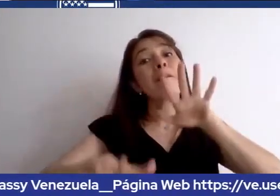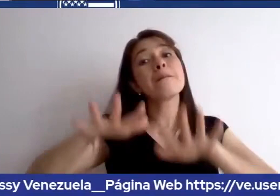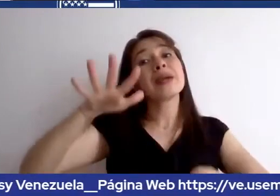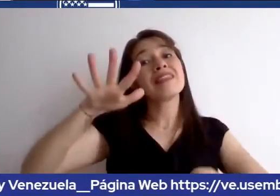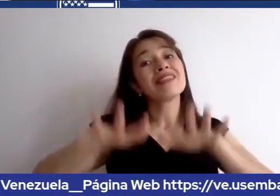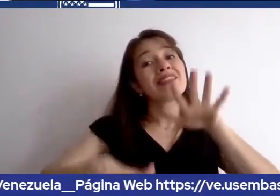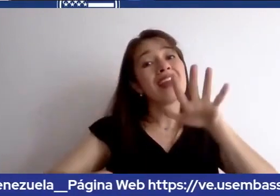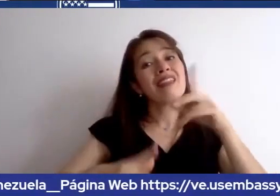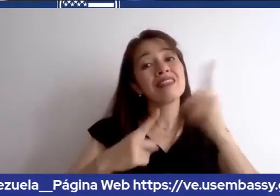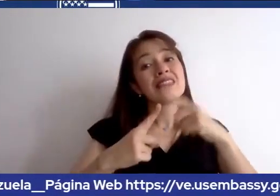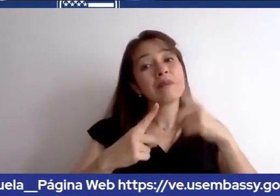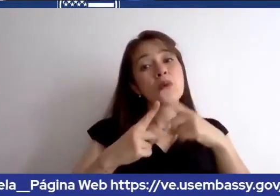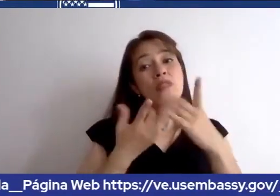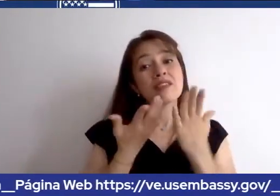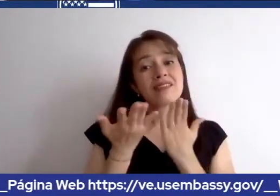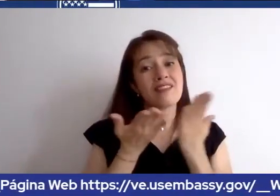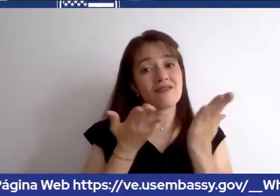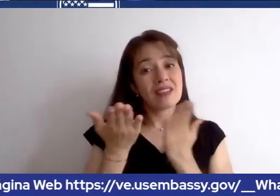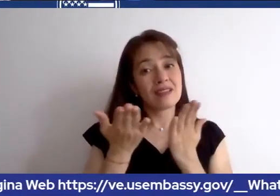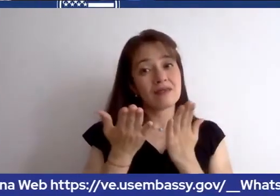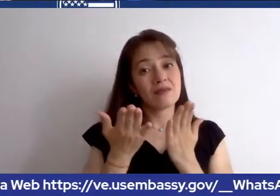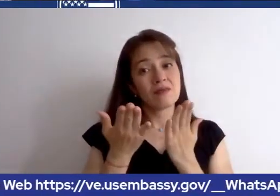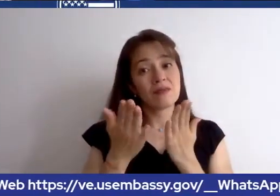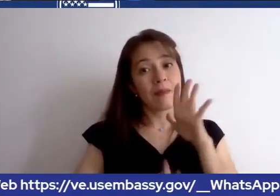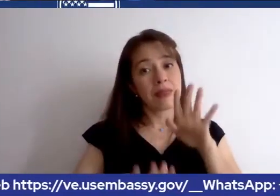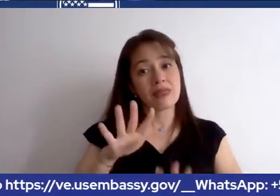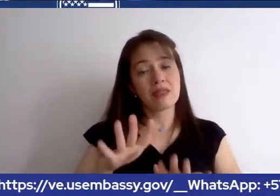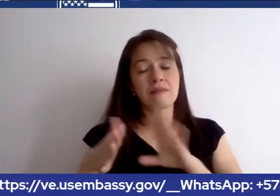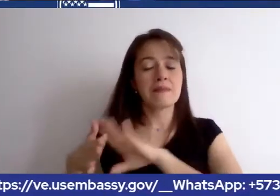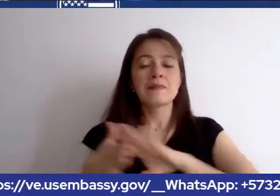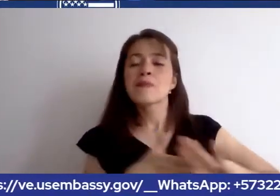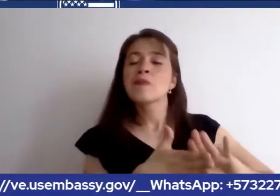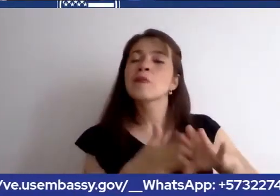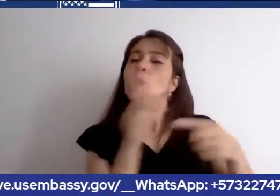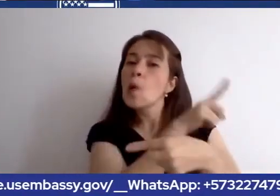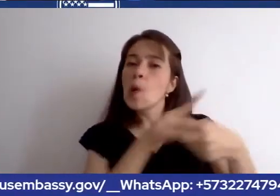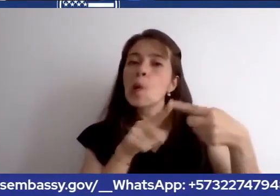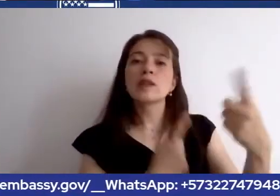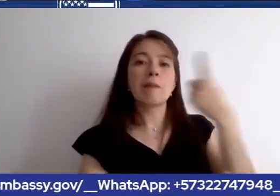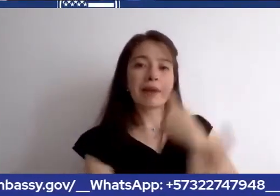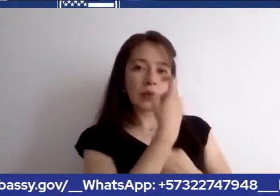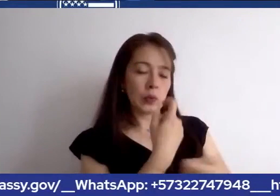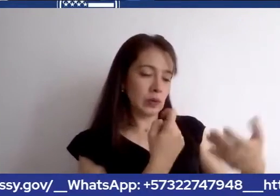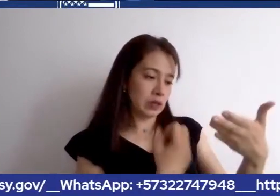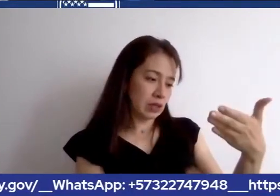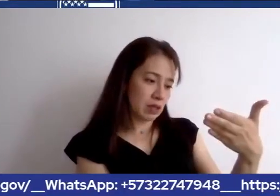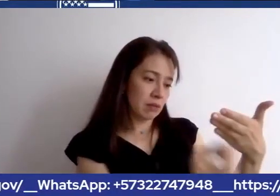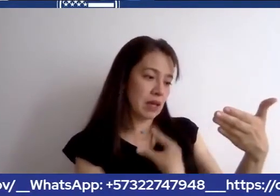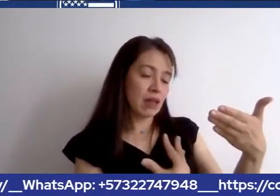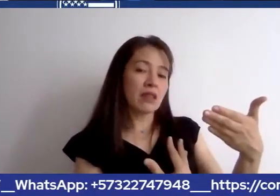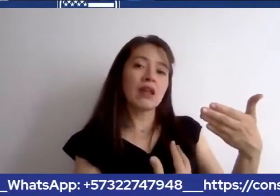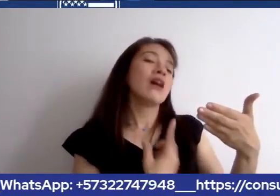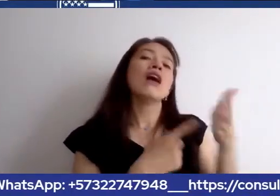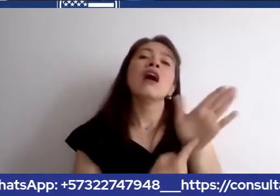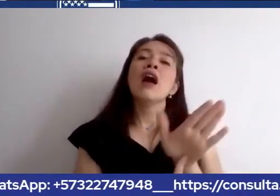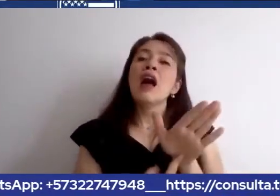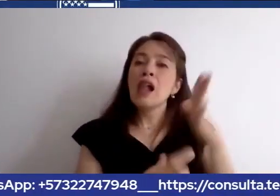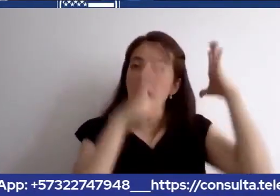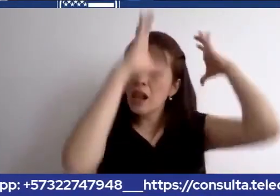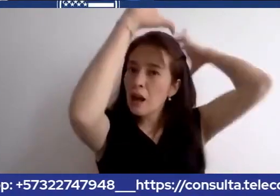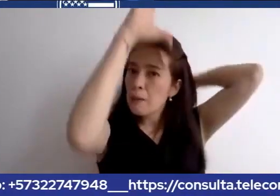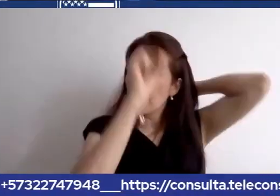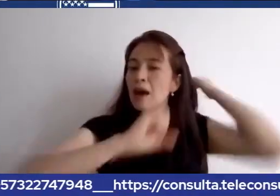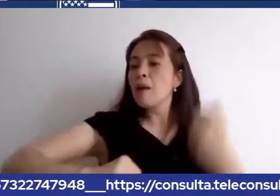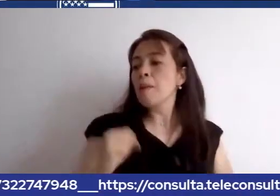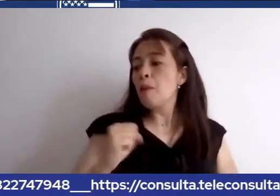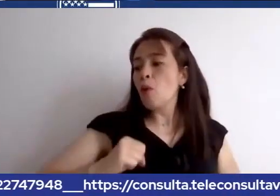esta siguiente pregunta tiene mucha conexión con lo que acabas de hablar de louis pardo la embajada en bogotá está